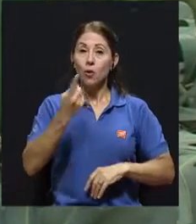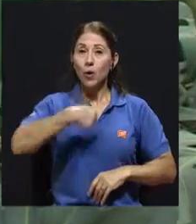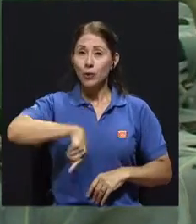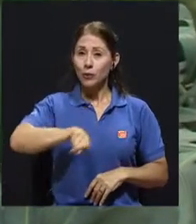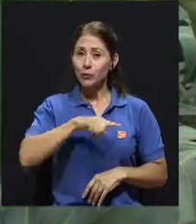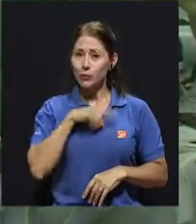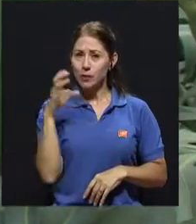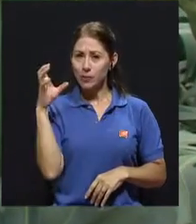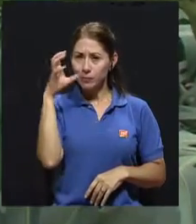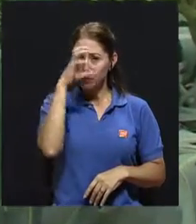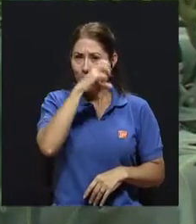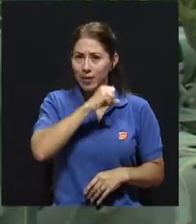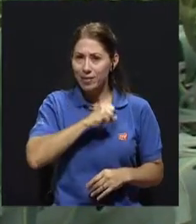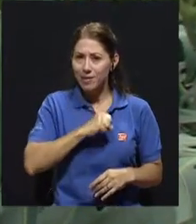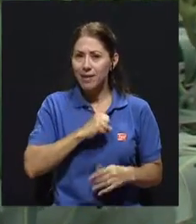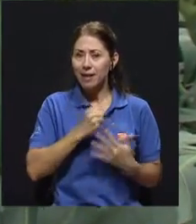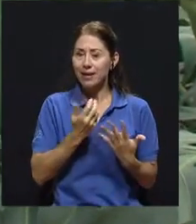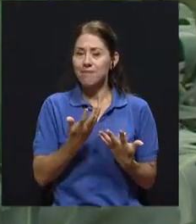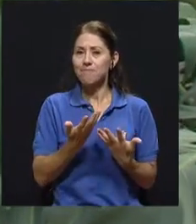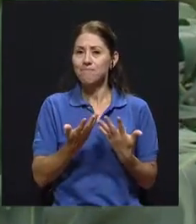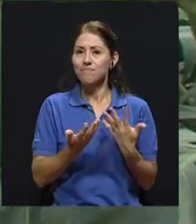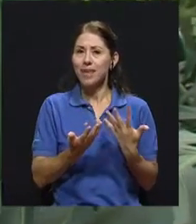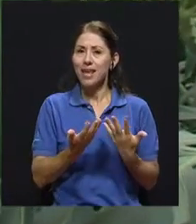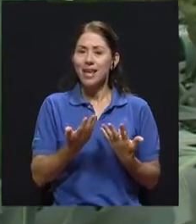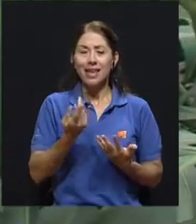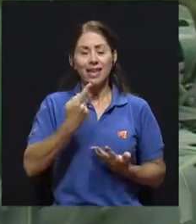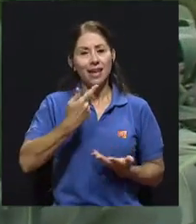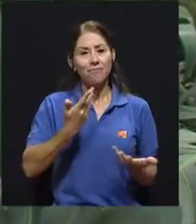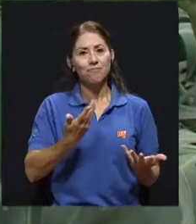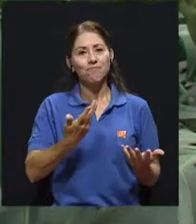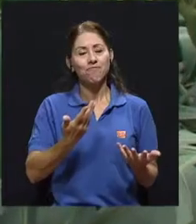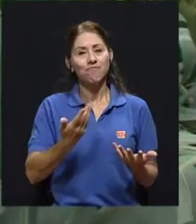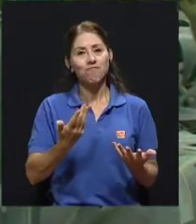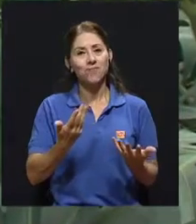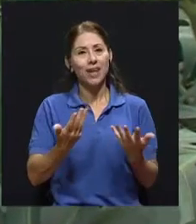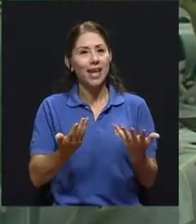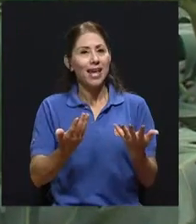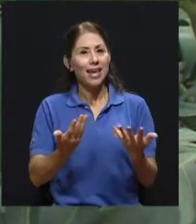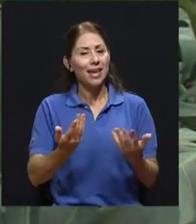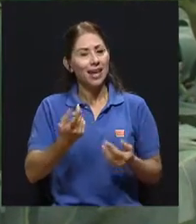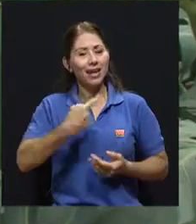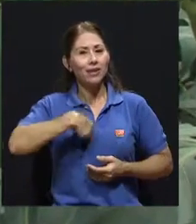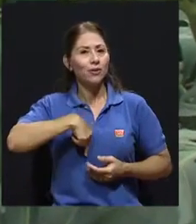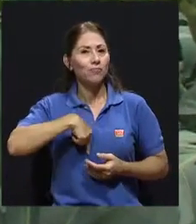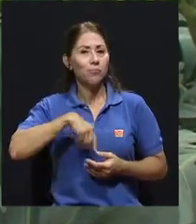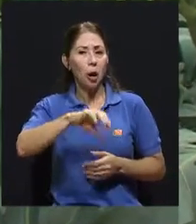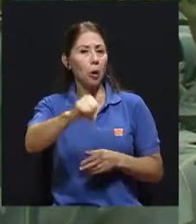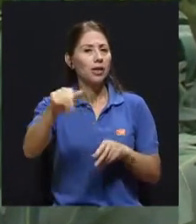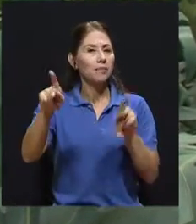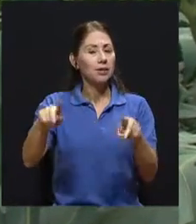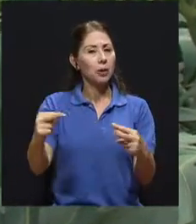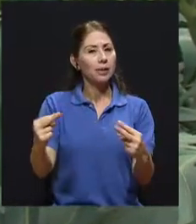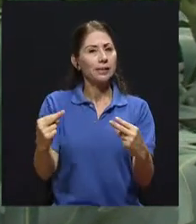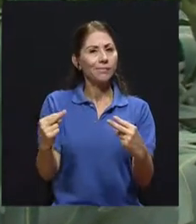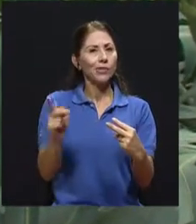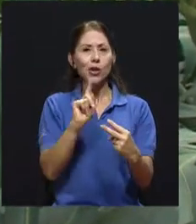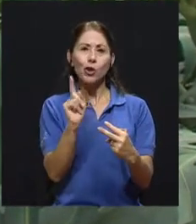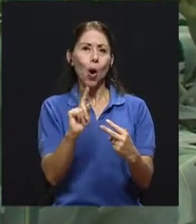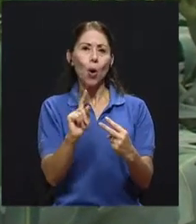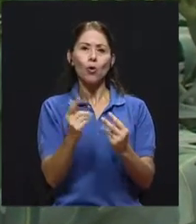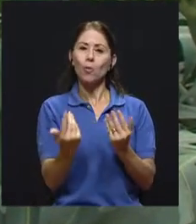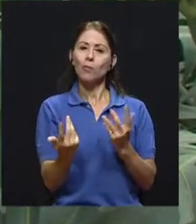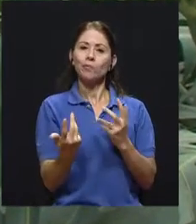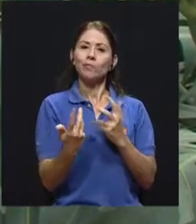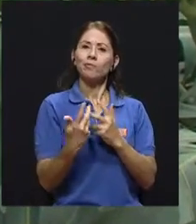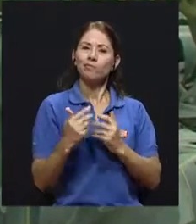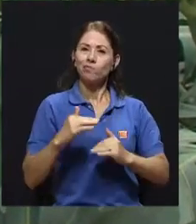condiciones ante las que no estamos necesariamente rindiendo lo que se espera, o no somos, digamos,